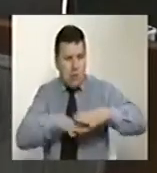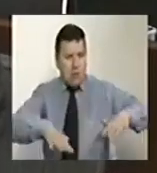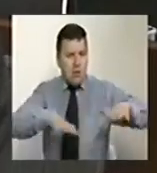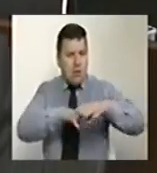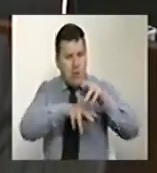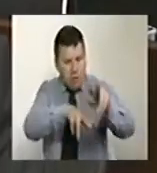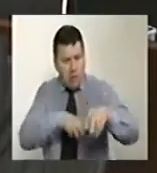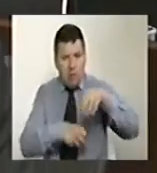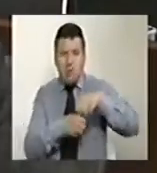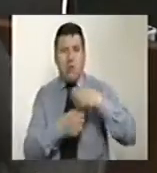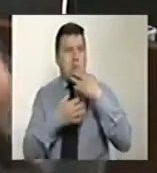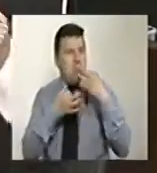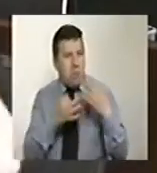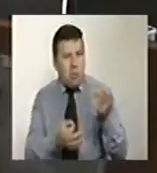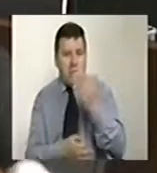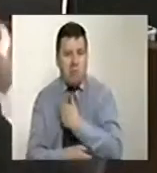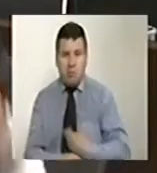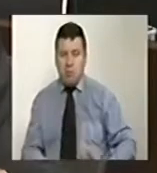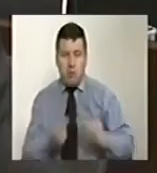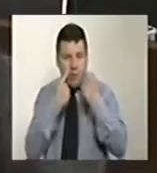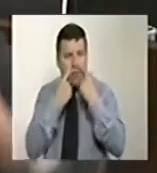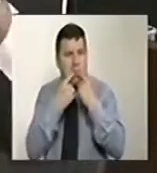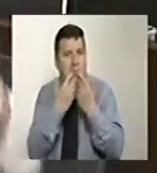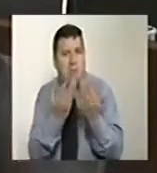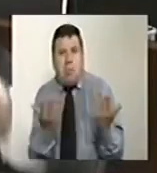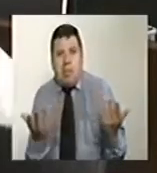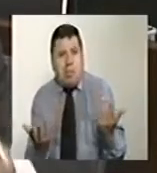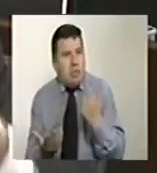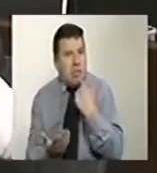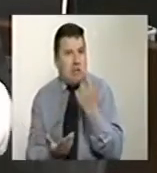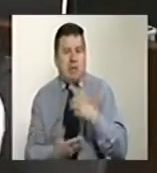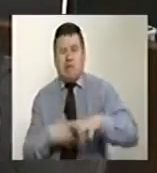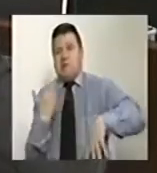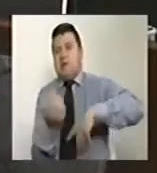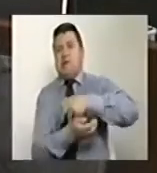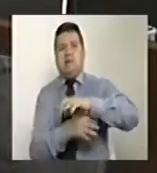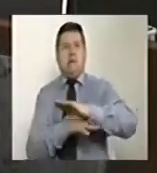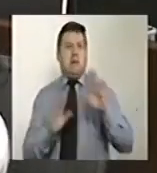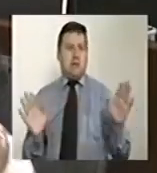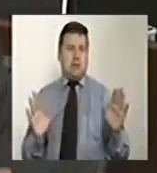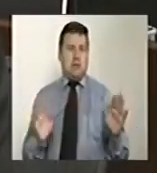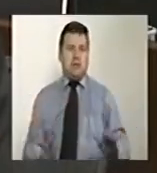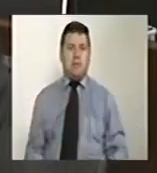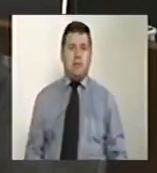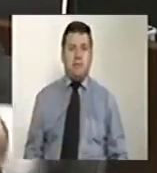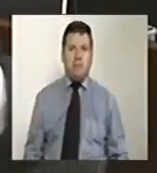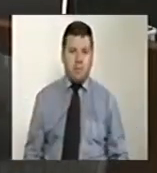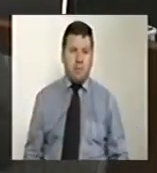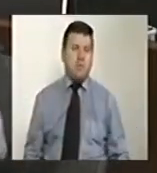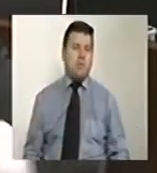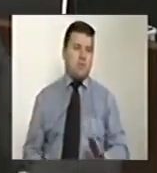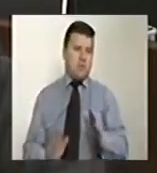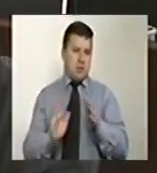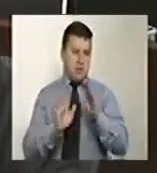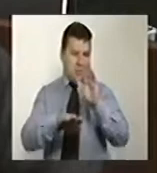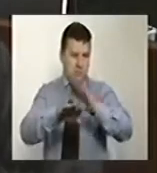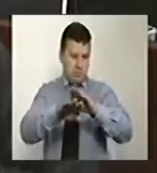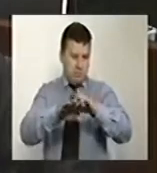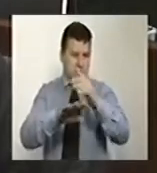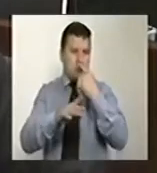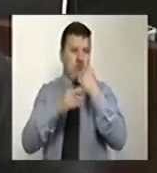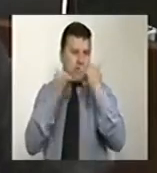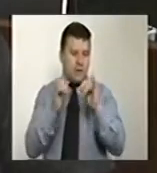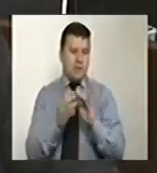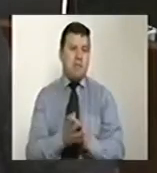los jornaleros no salió con nada. Es un desastre en todas las áreas. Y permítame cerrar con lo